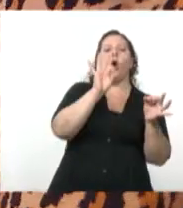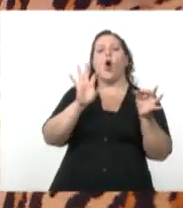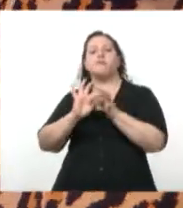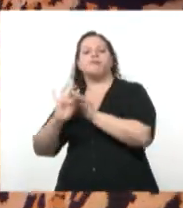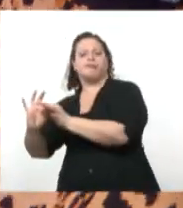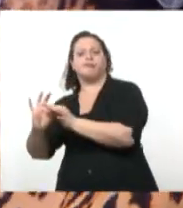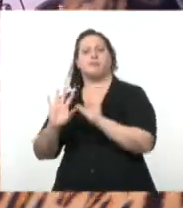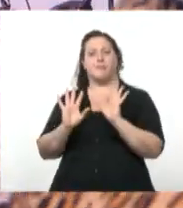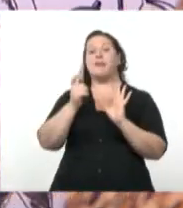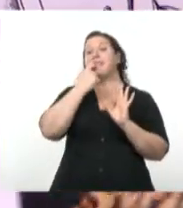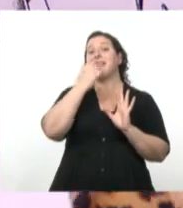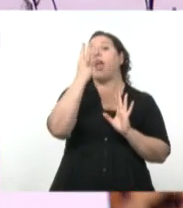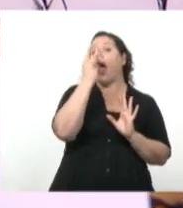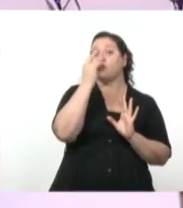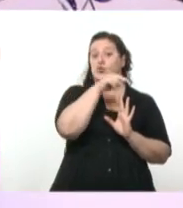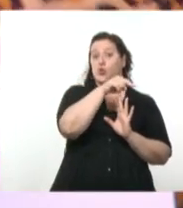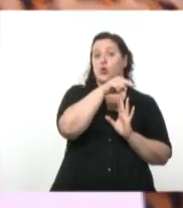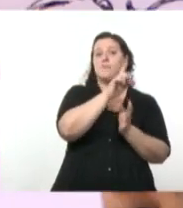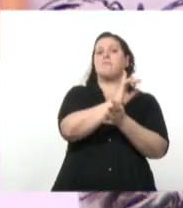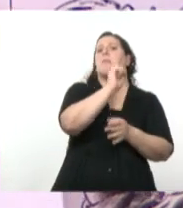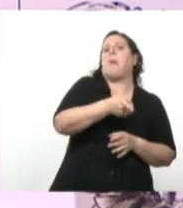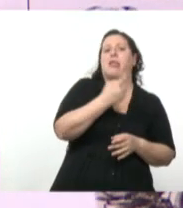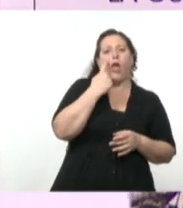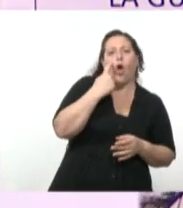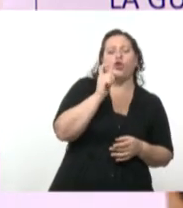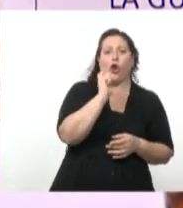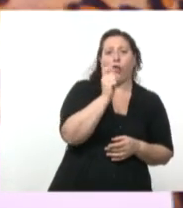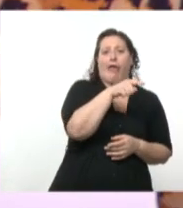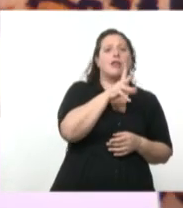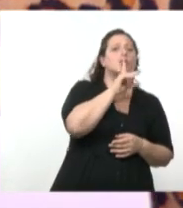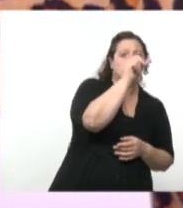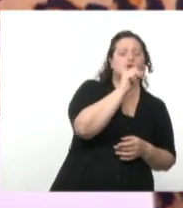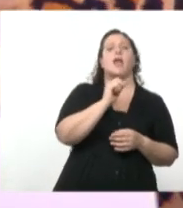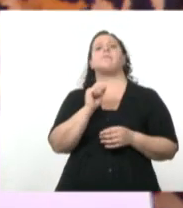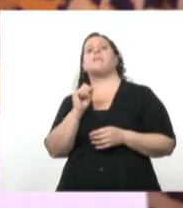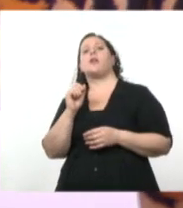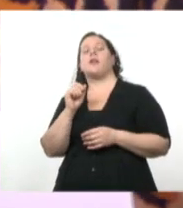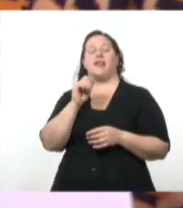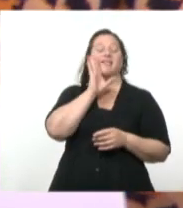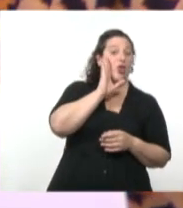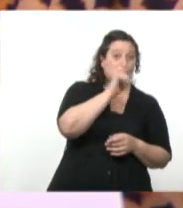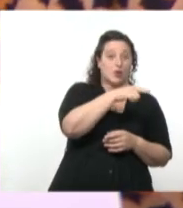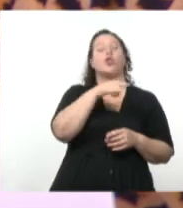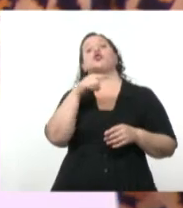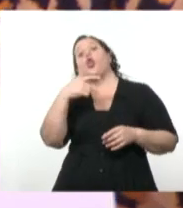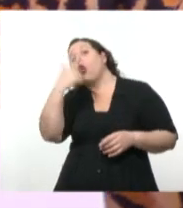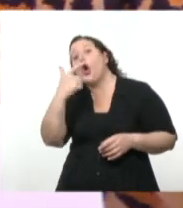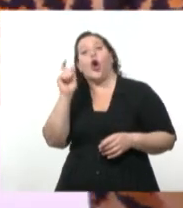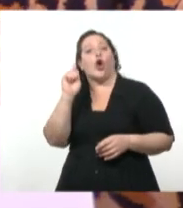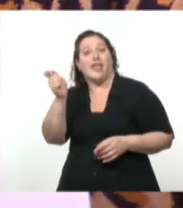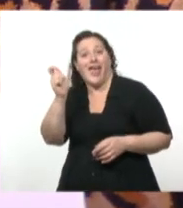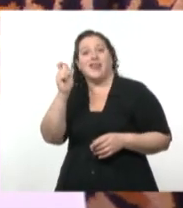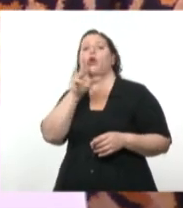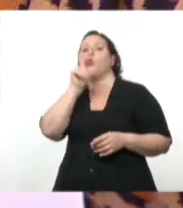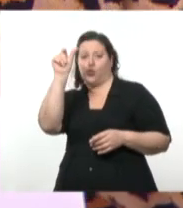azules son los espacios controlados por Estados Unidos y las áreas de influencia. Y acá donde ves, por ejemplo, acá vemos una cruz roja,